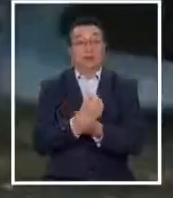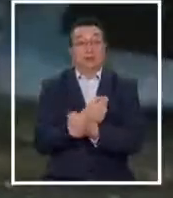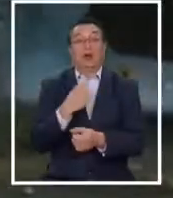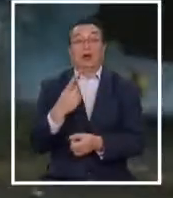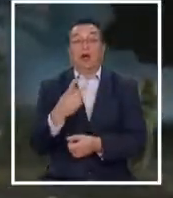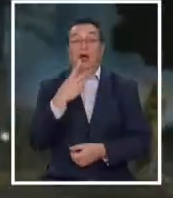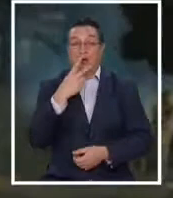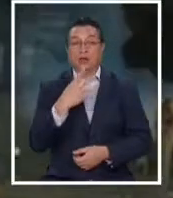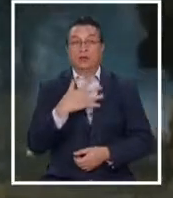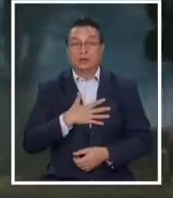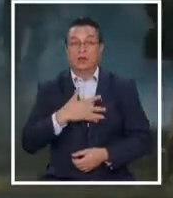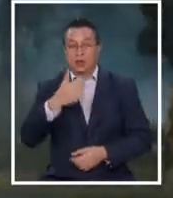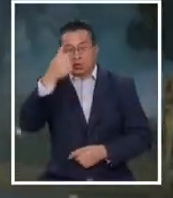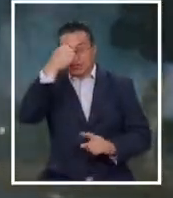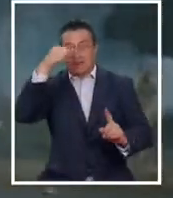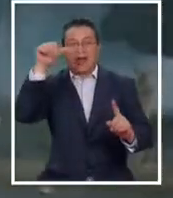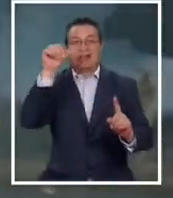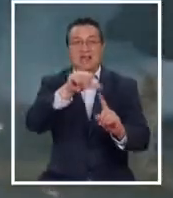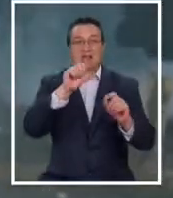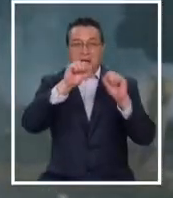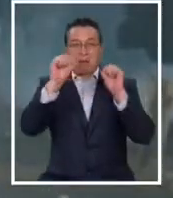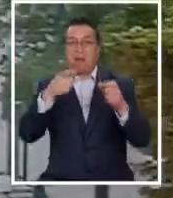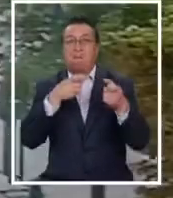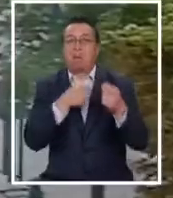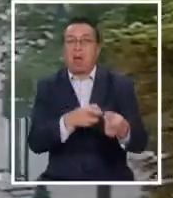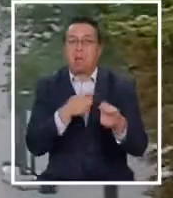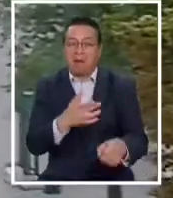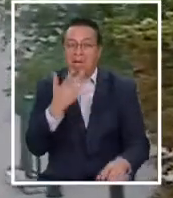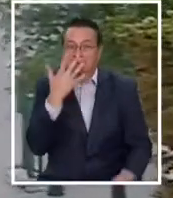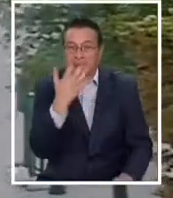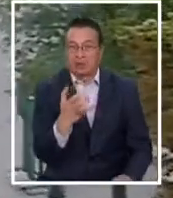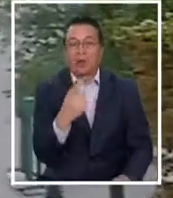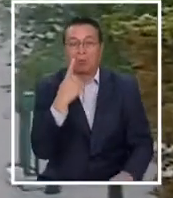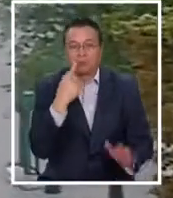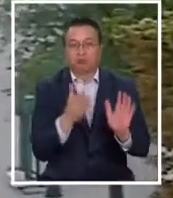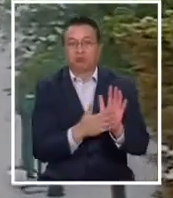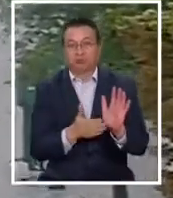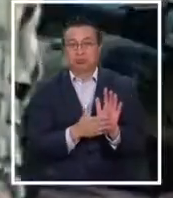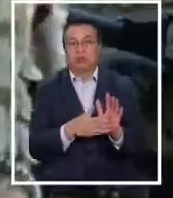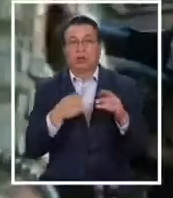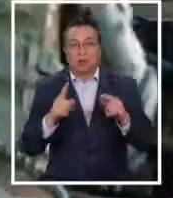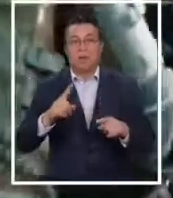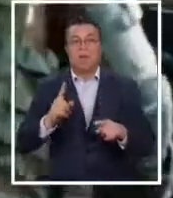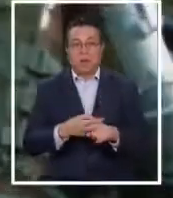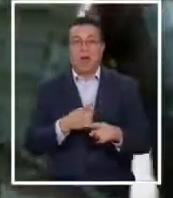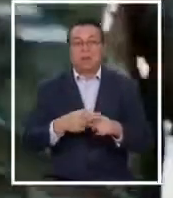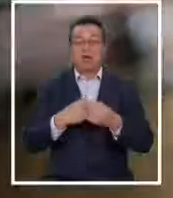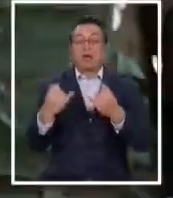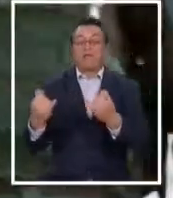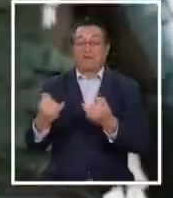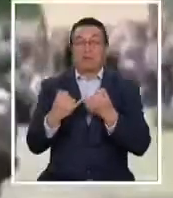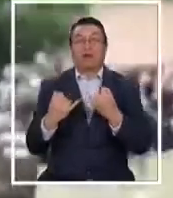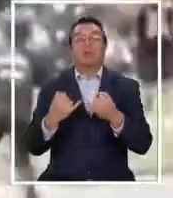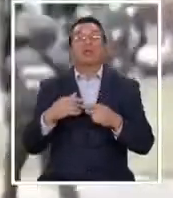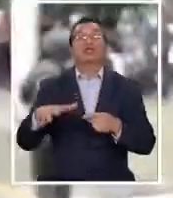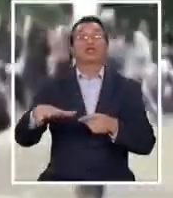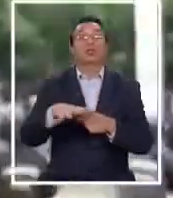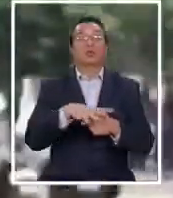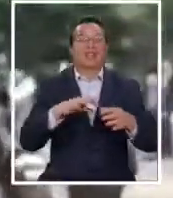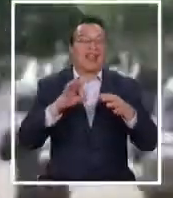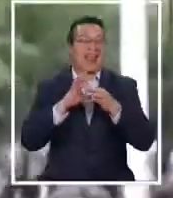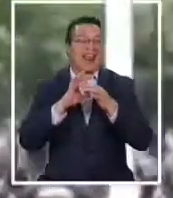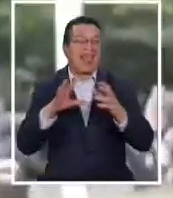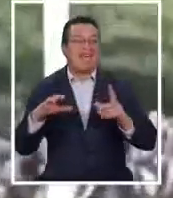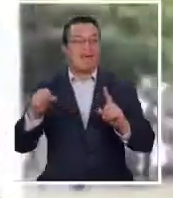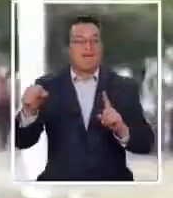revela una intención de castigar a quienes se manifiestan. Tras ello, añaden, han seguido recibiendo información sobre situaciones graves